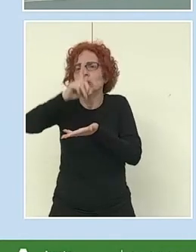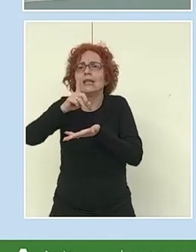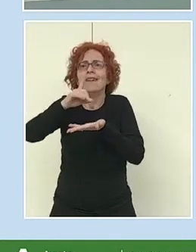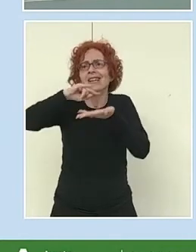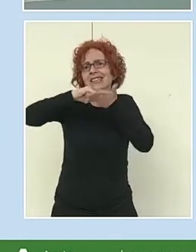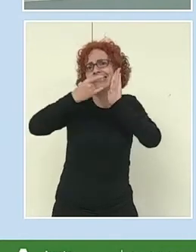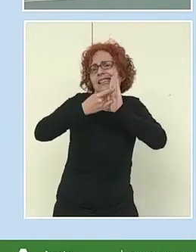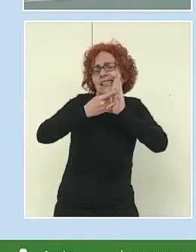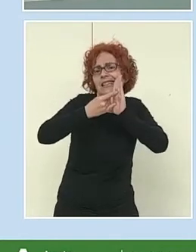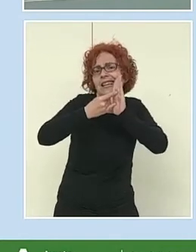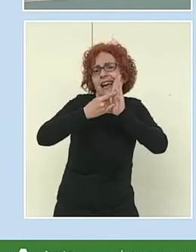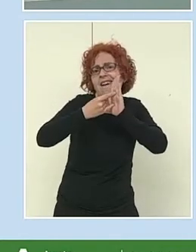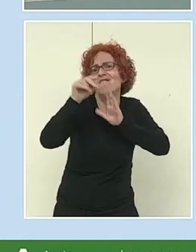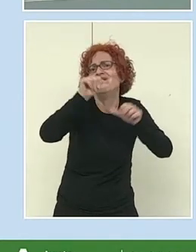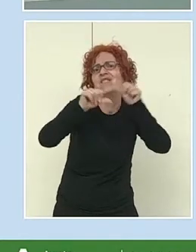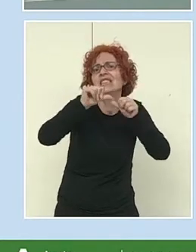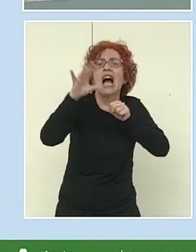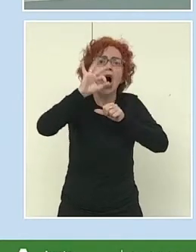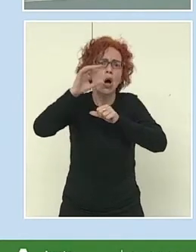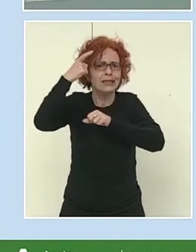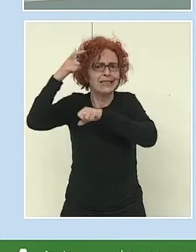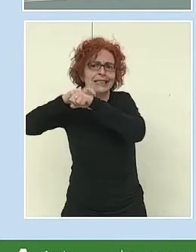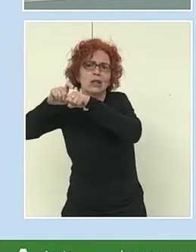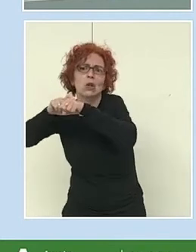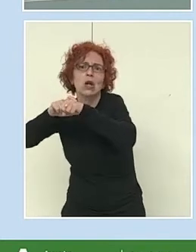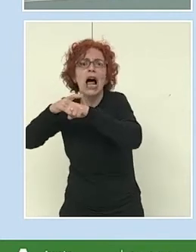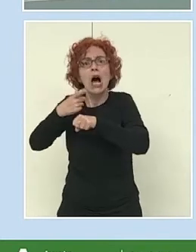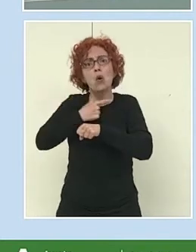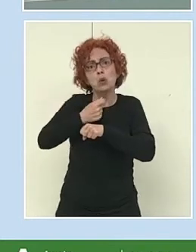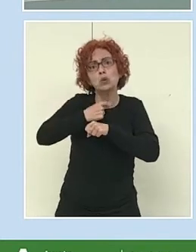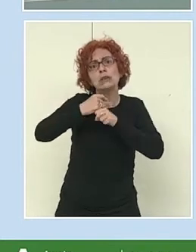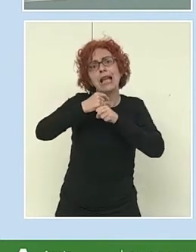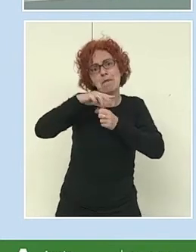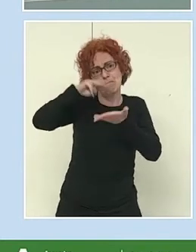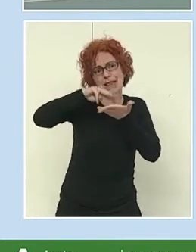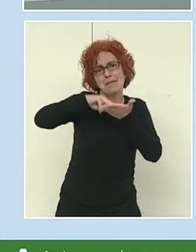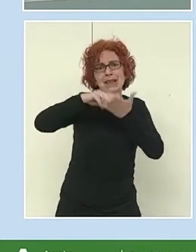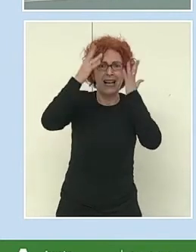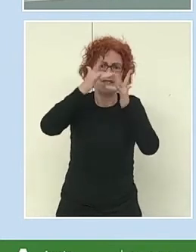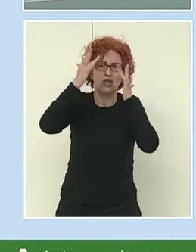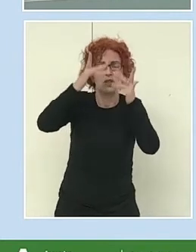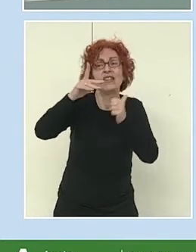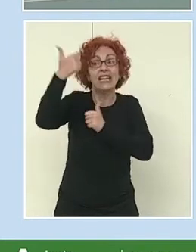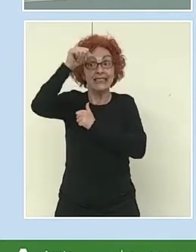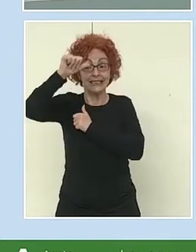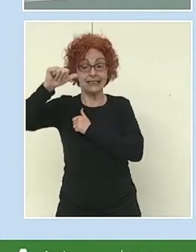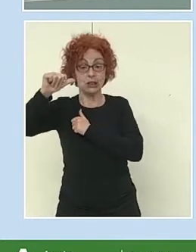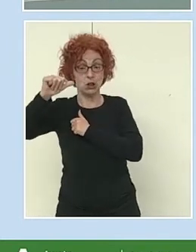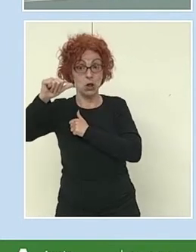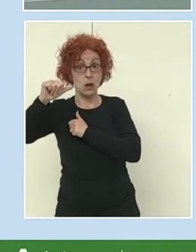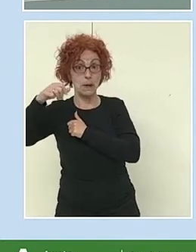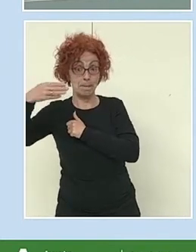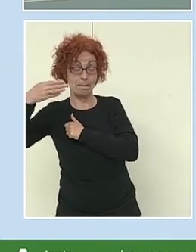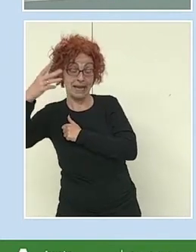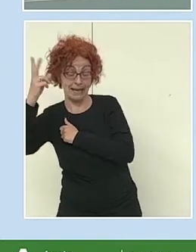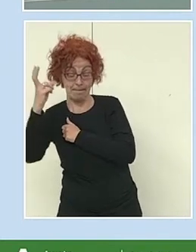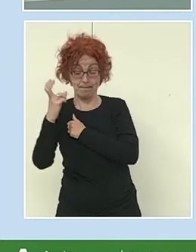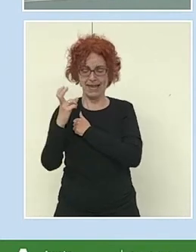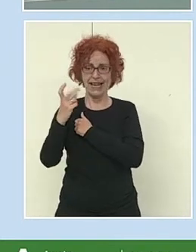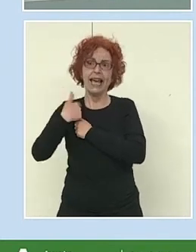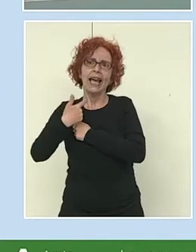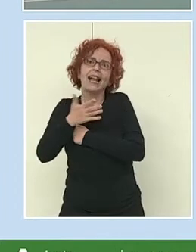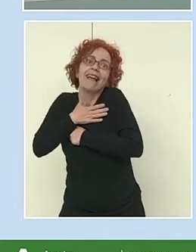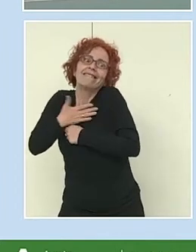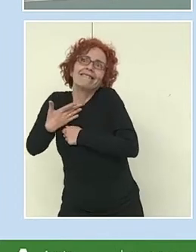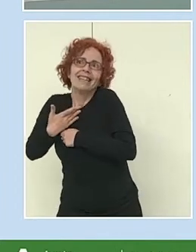psicóloga. Le gustan las matemáticas y la filosofía. Y D es un chico joven estudiante que está indeciso entre ser educador infantil,